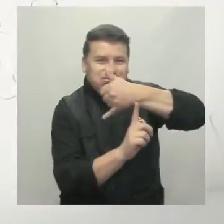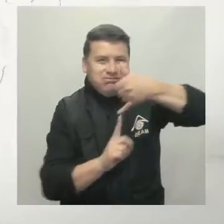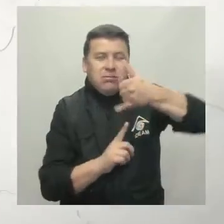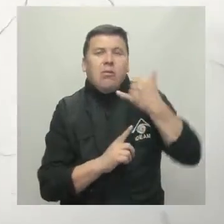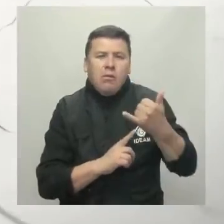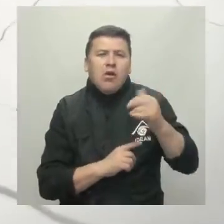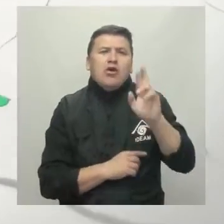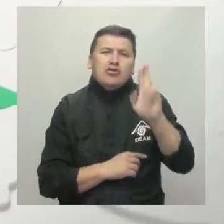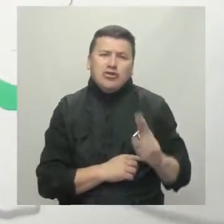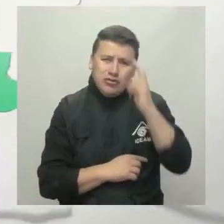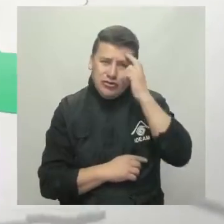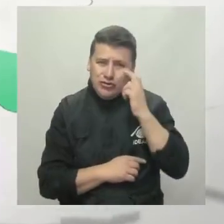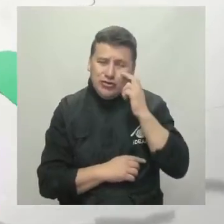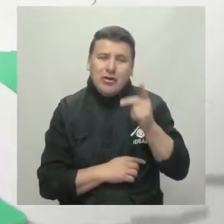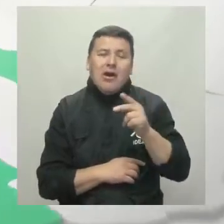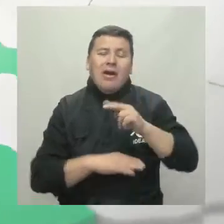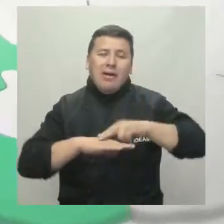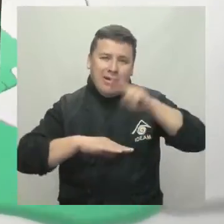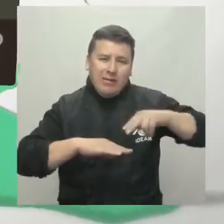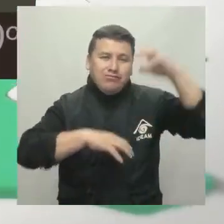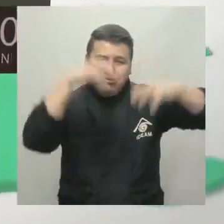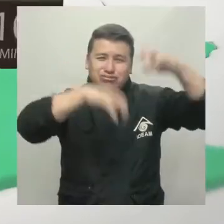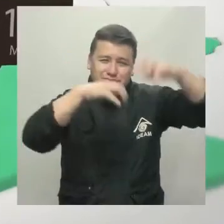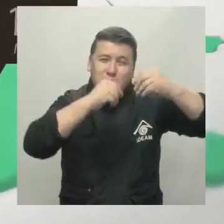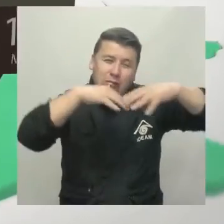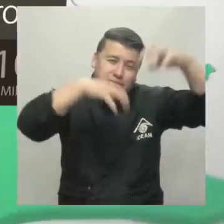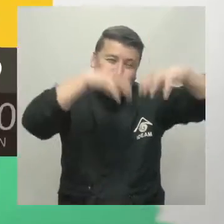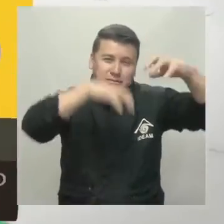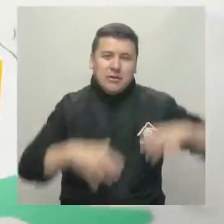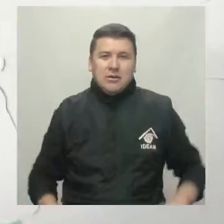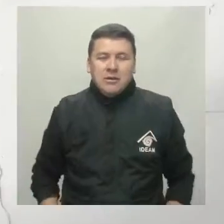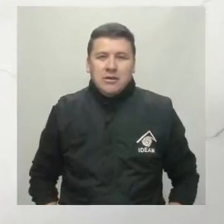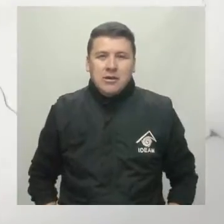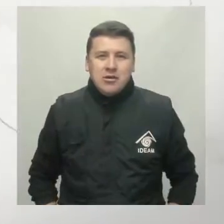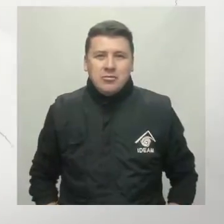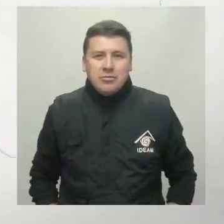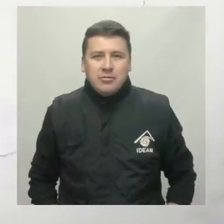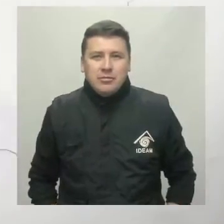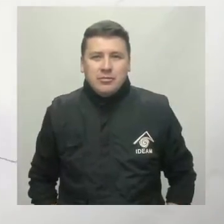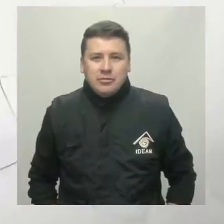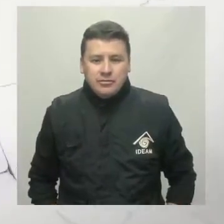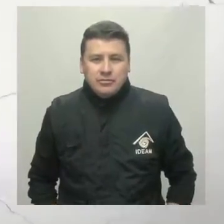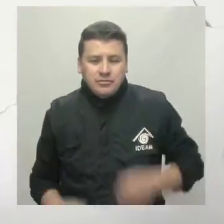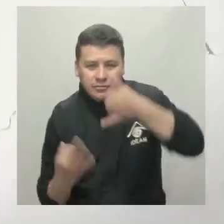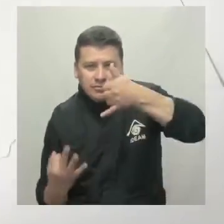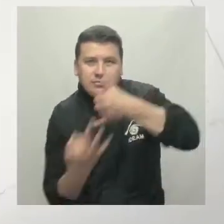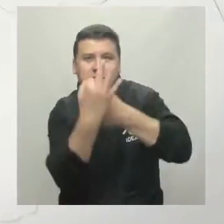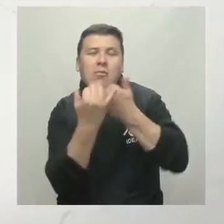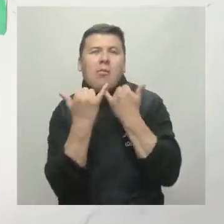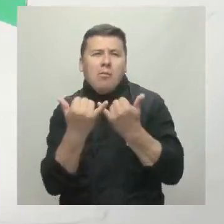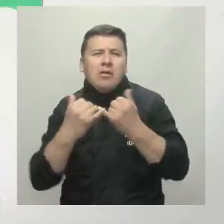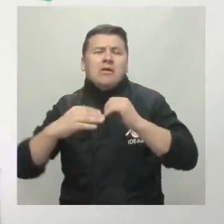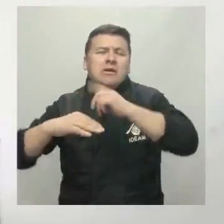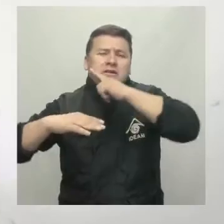se incrementará la nubosidad con lluvias sobre sectores del Cauca, Valle y Nariño, con lluvismas en el centro y sur del Chocó. Sobre la región